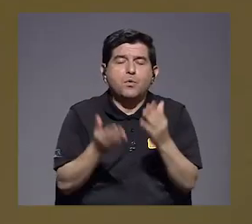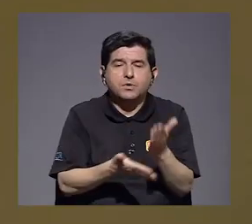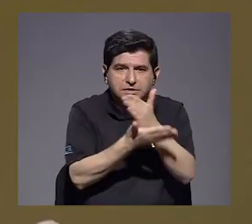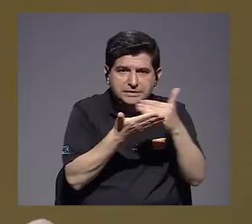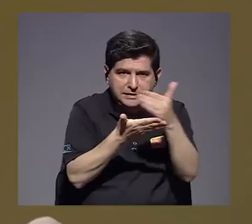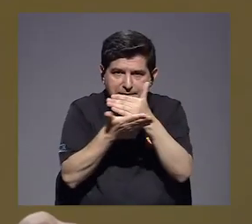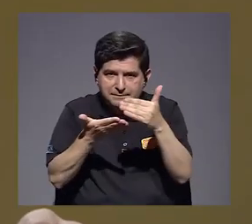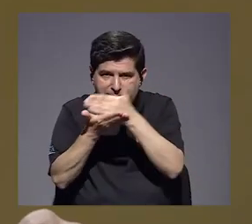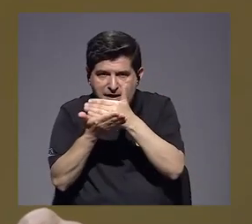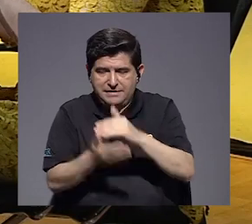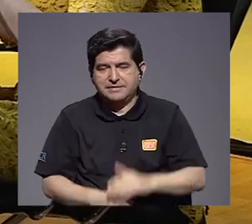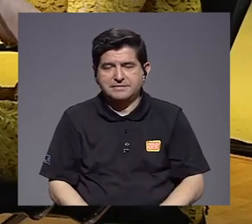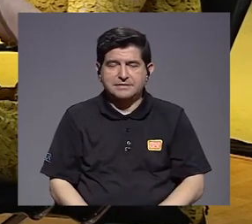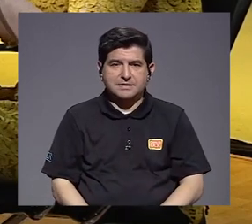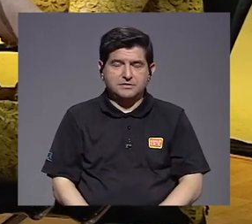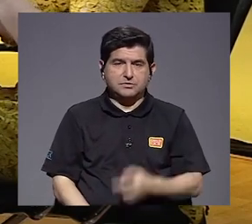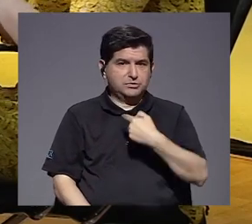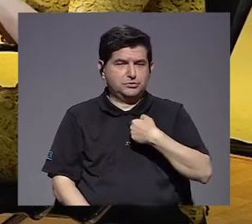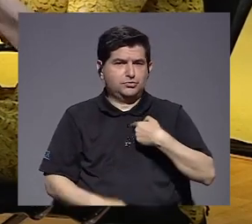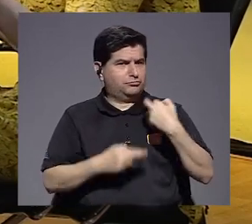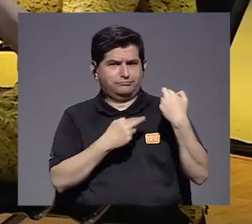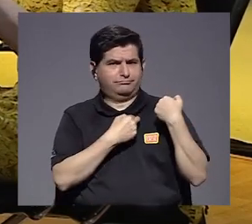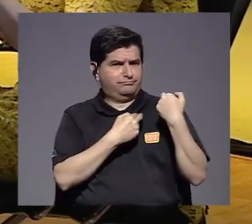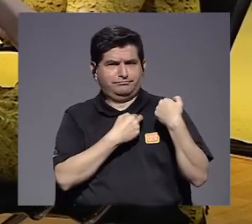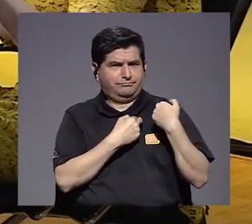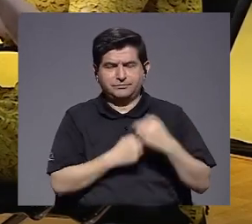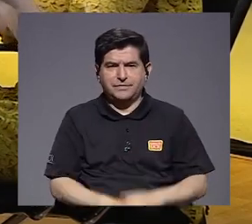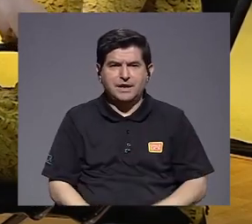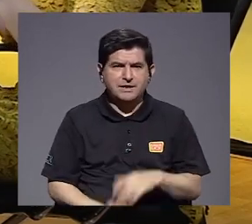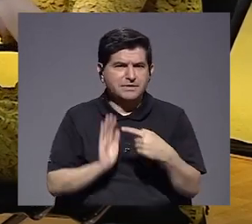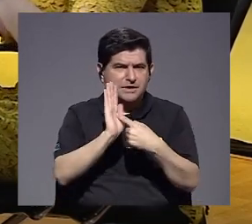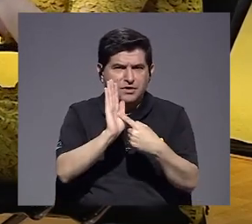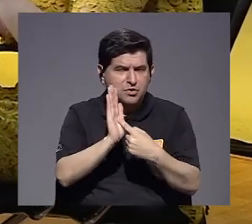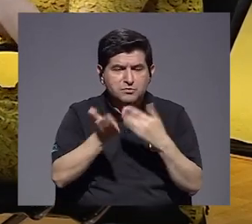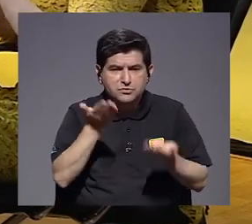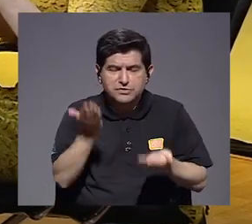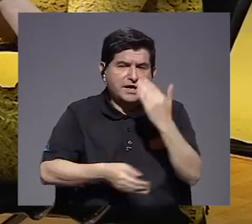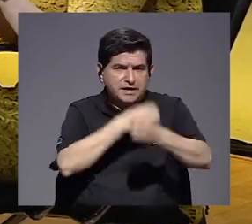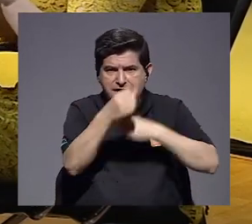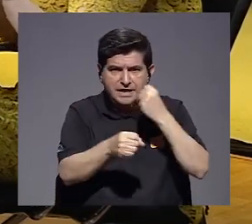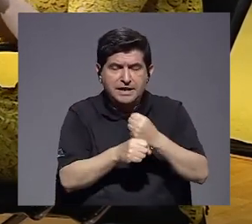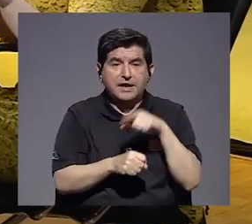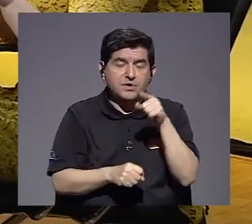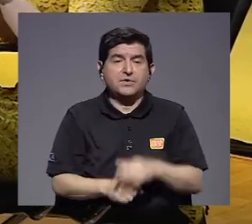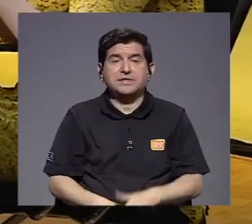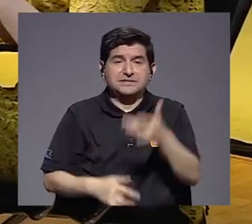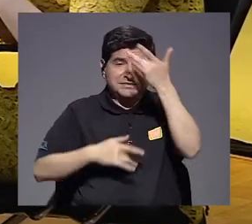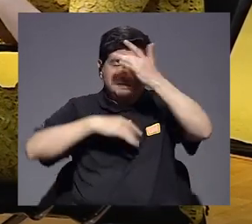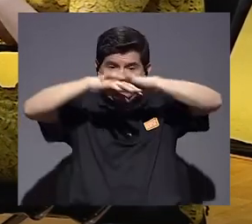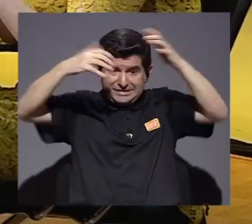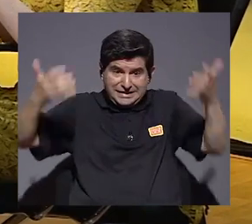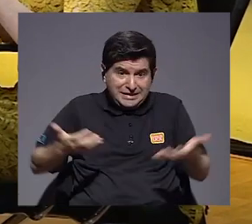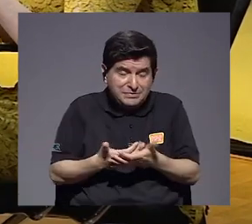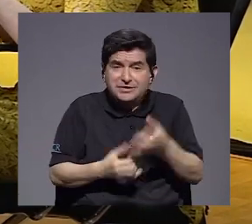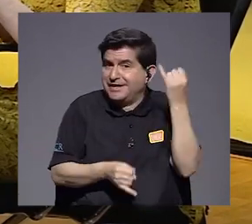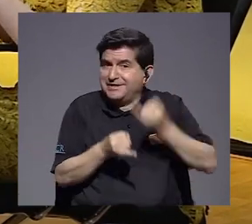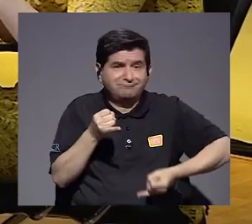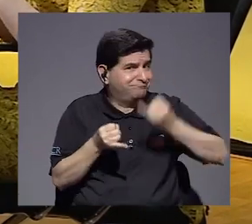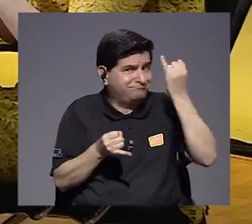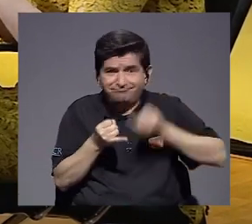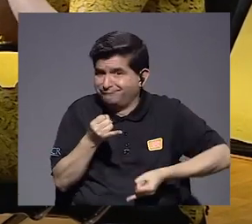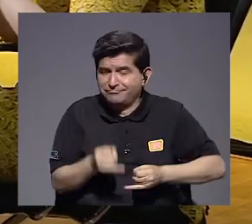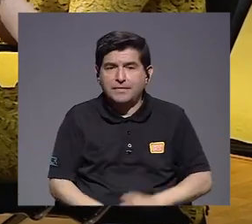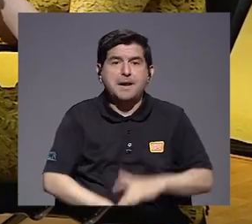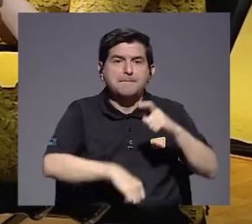irresponsable en decir que del todo no se va a presentar a lo largo del año porque esta es una pandemia que todavía no ha concluido.